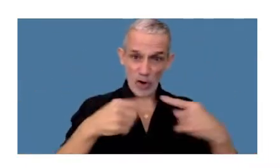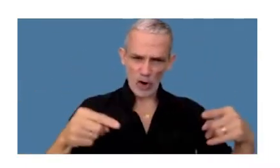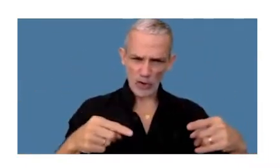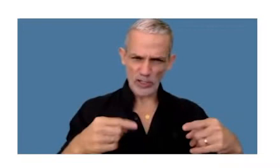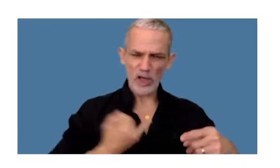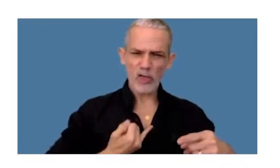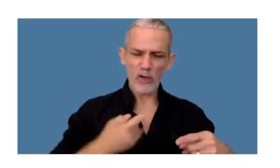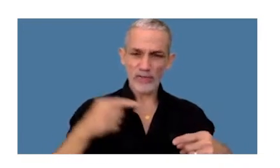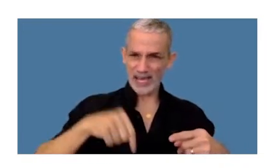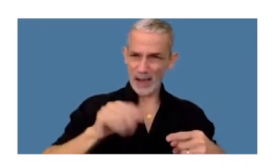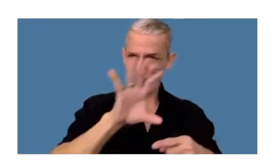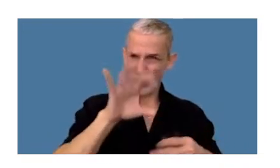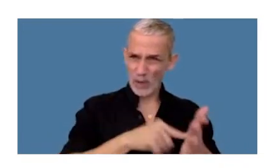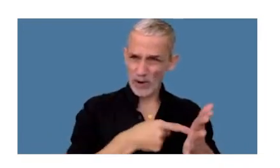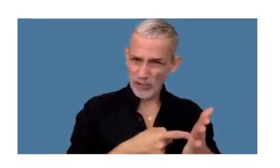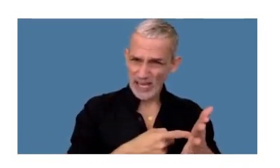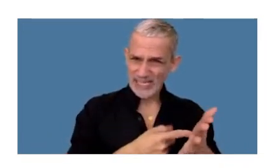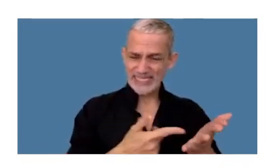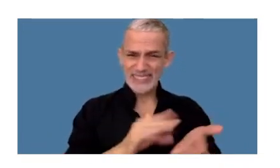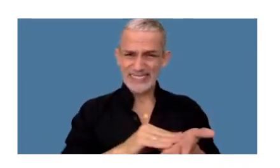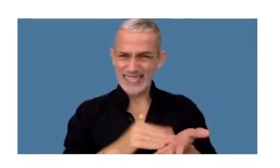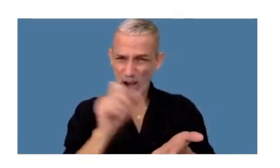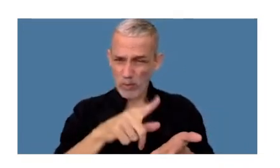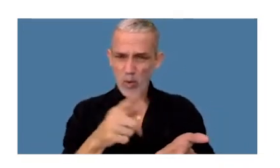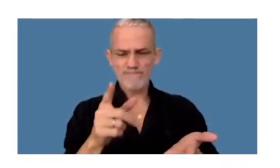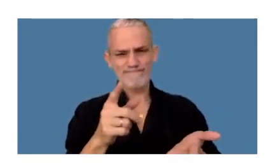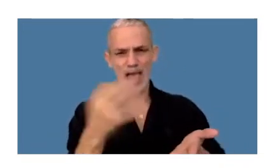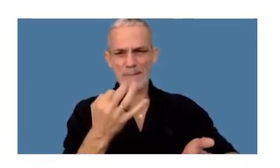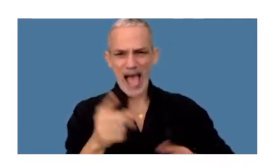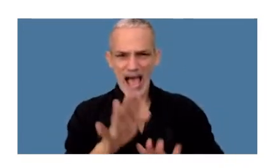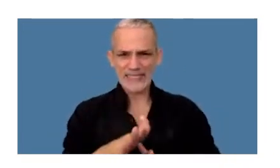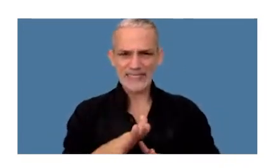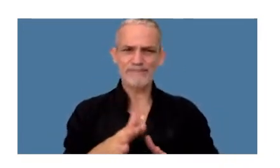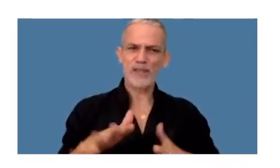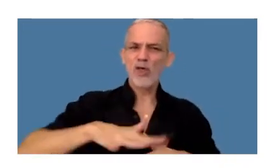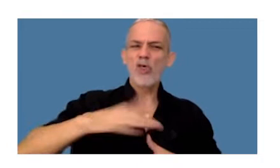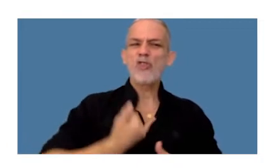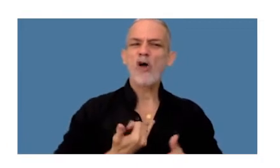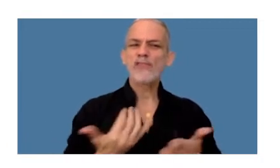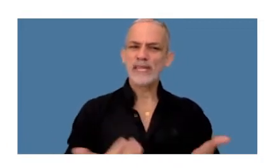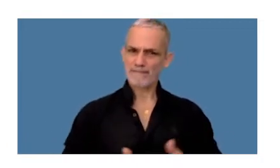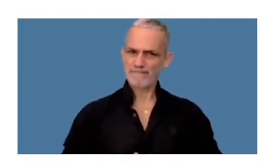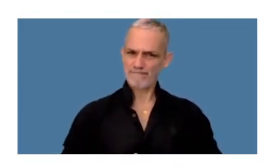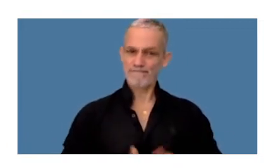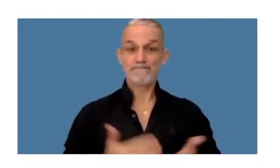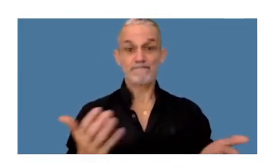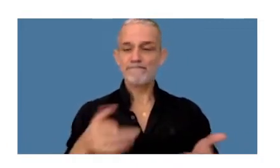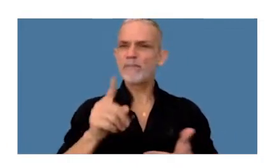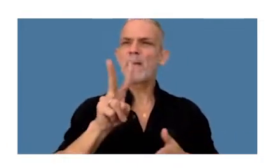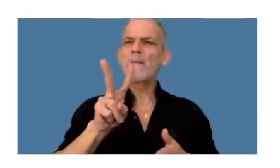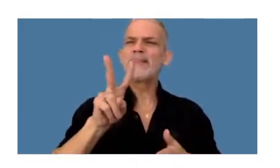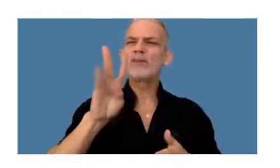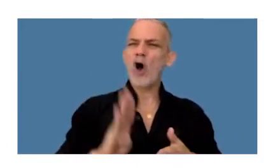ubicados en territorio bonaerense se satisface el elemento espacial donde están ubicados los bitcoin que se